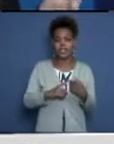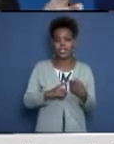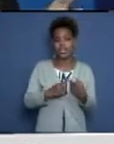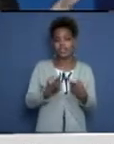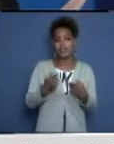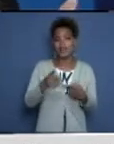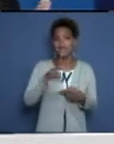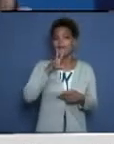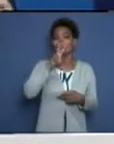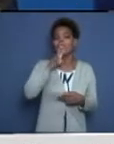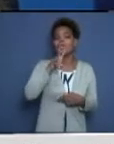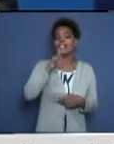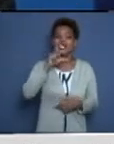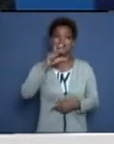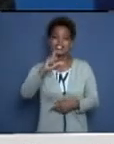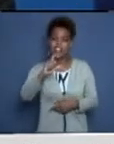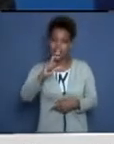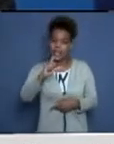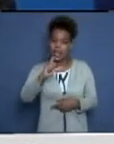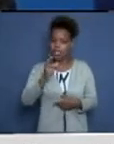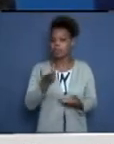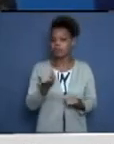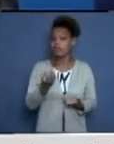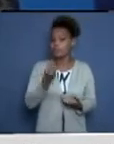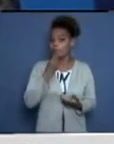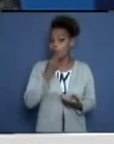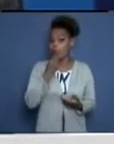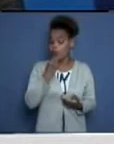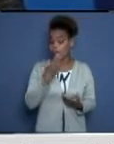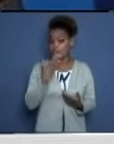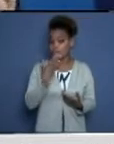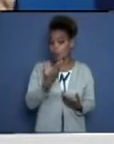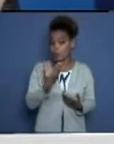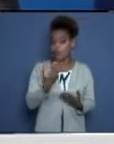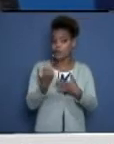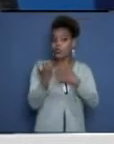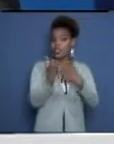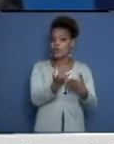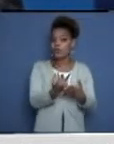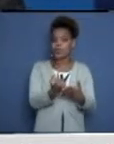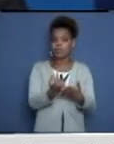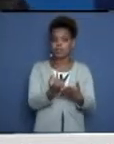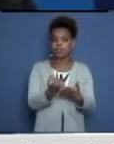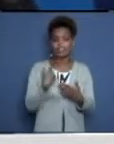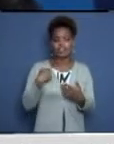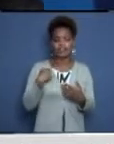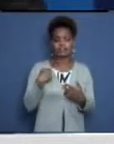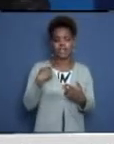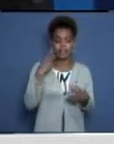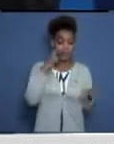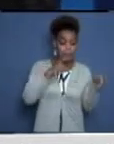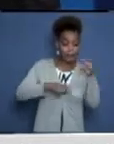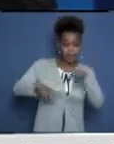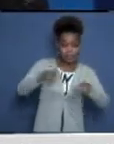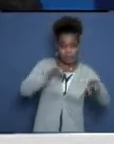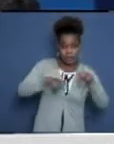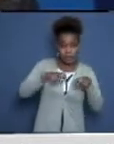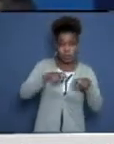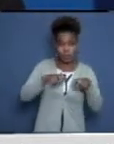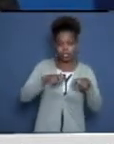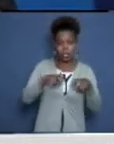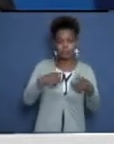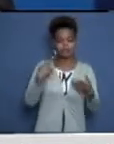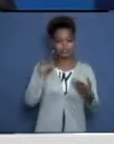vitamina C también, que en estudios que se han hecho, aunque todavía son contradictorios, es decir, no hay una evidencia